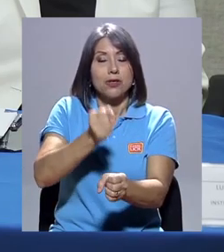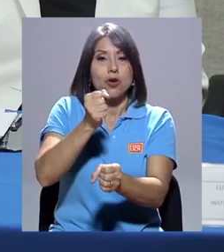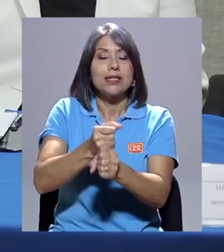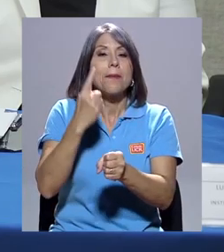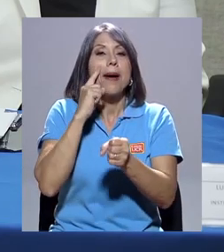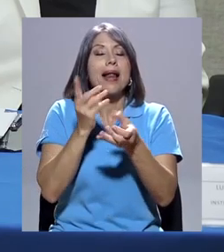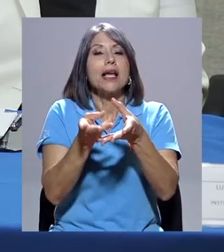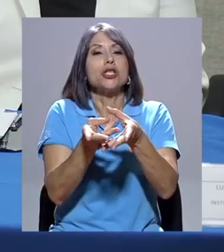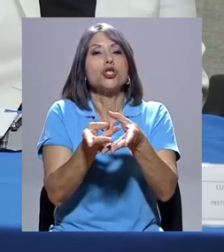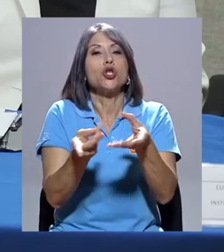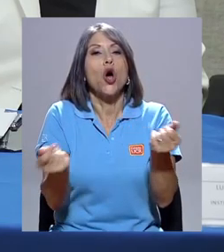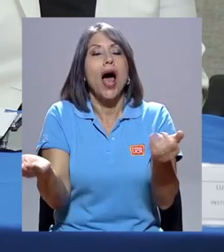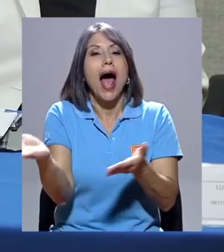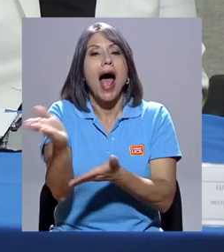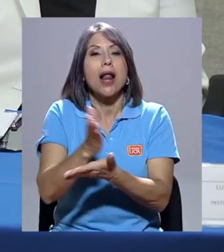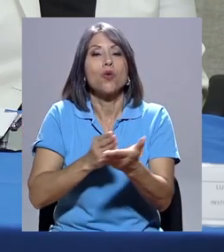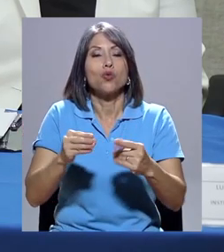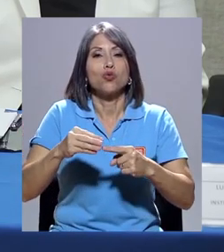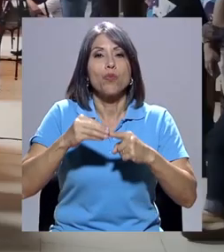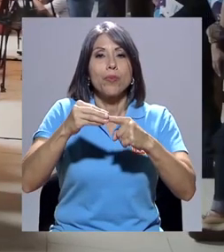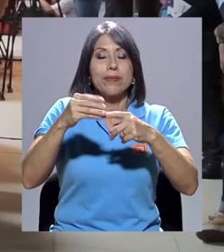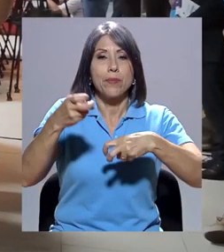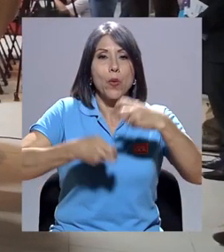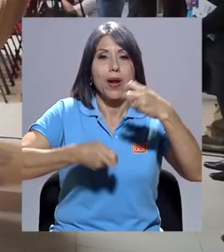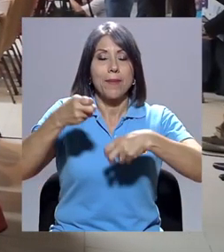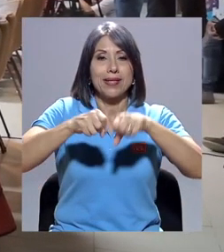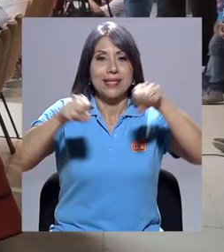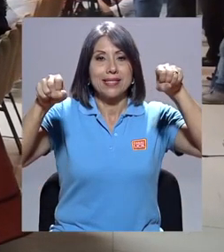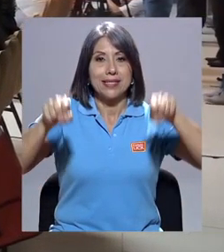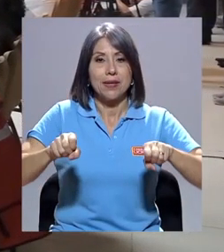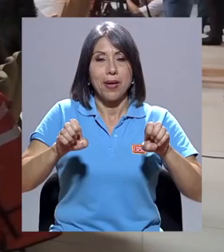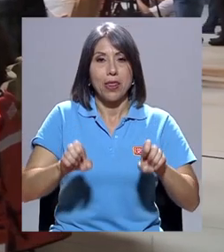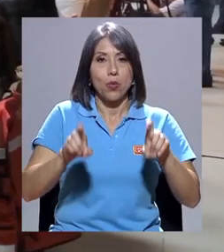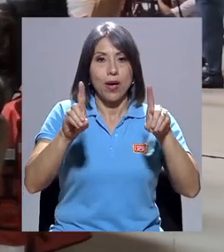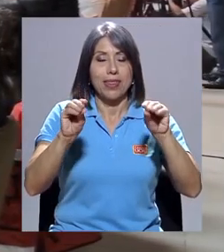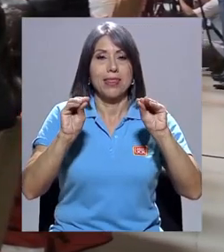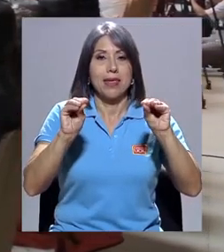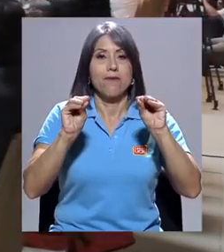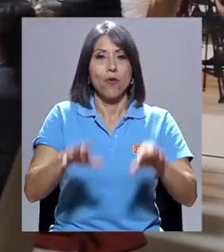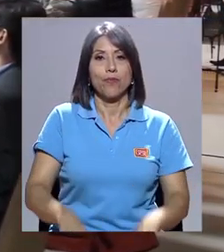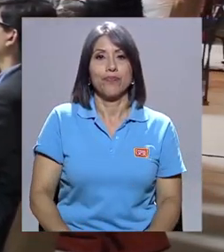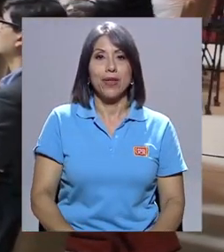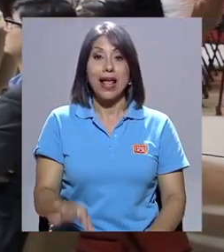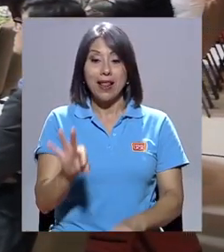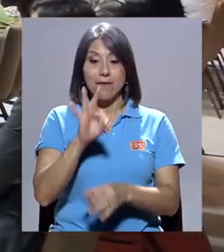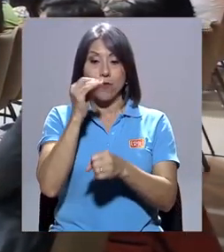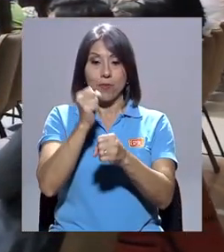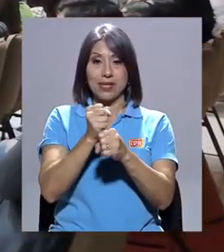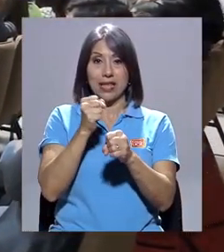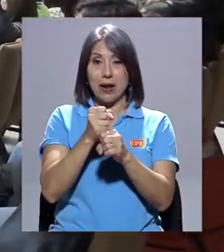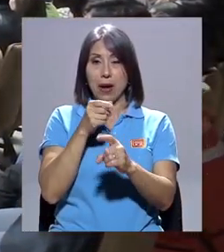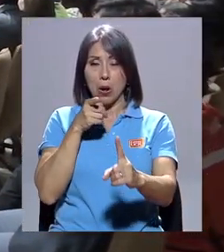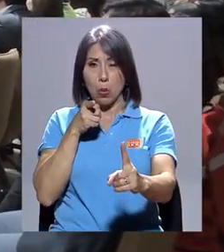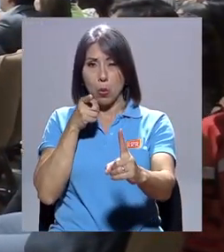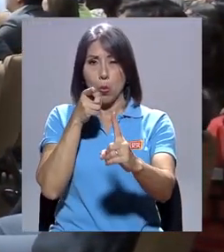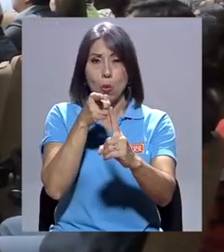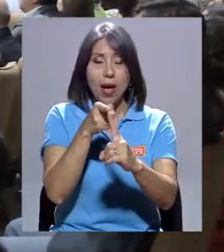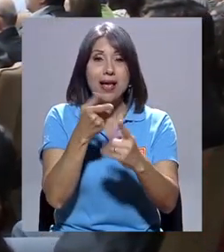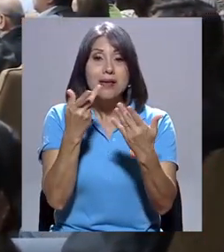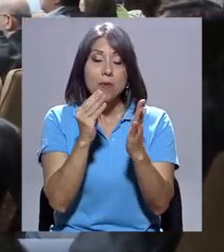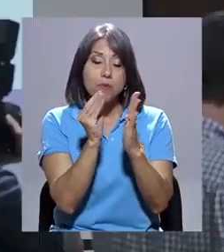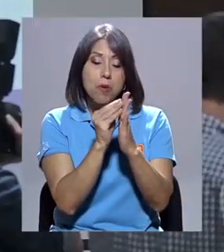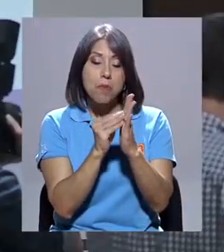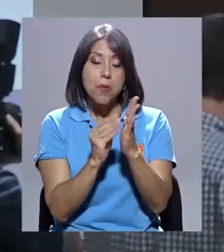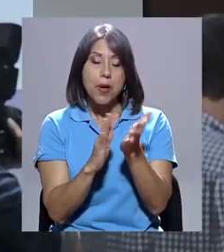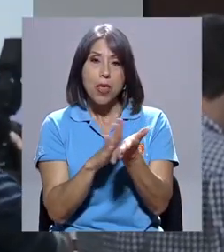algunos de los principales problemas del sistema educativo. Las rutas de acción están presentes en un documento